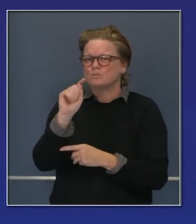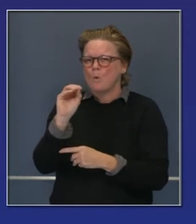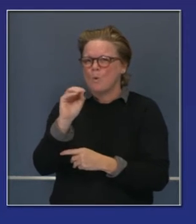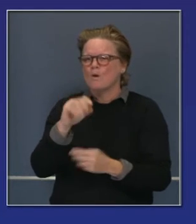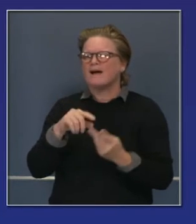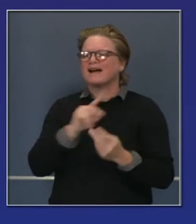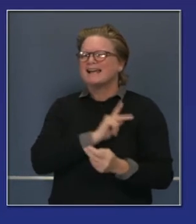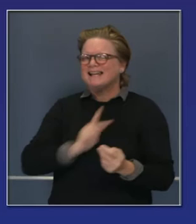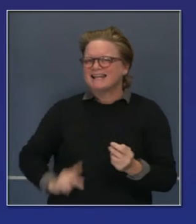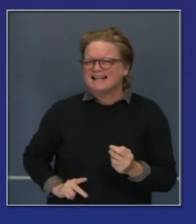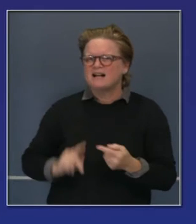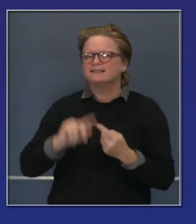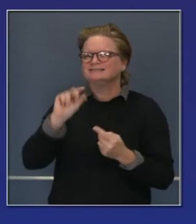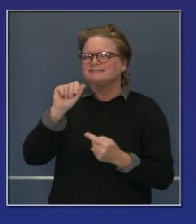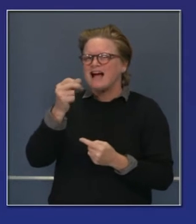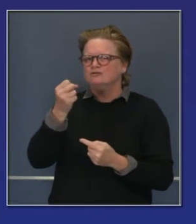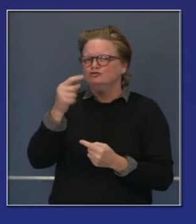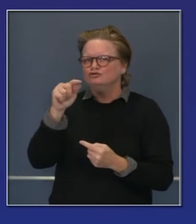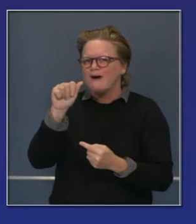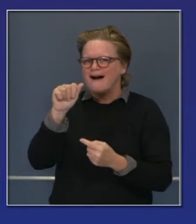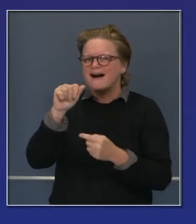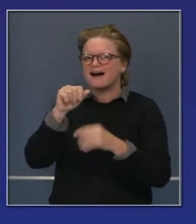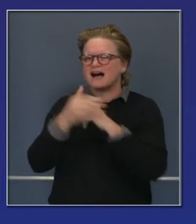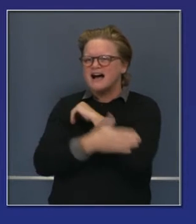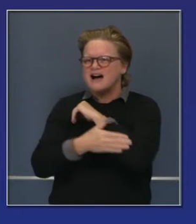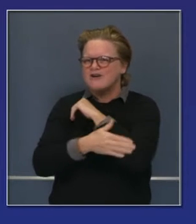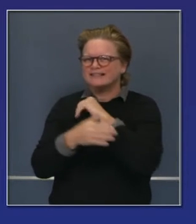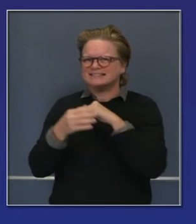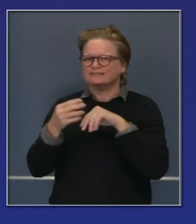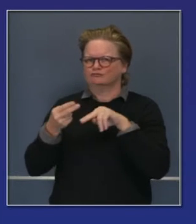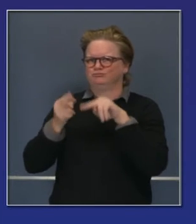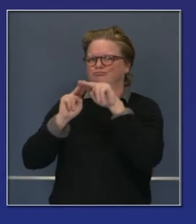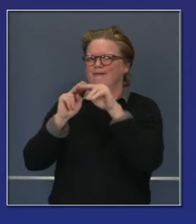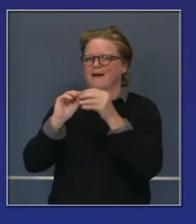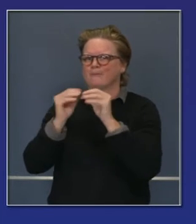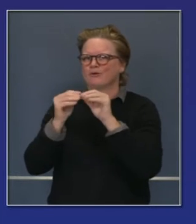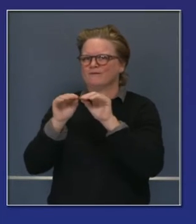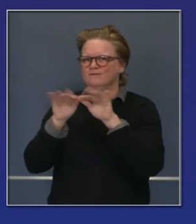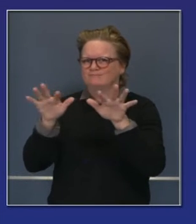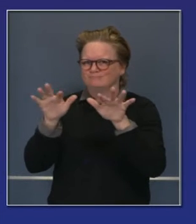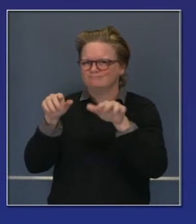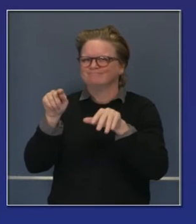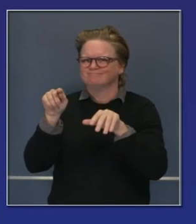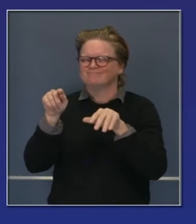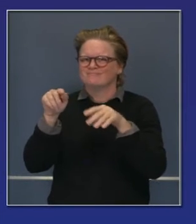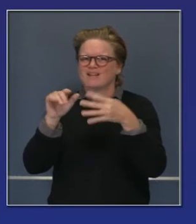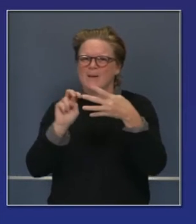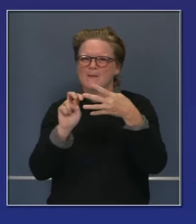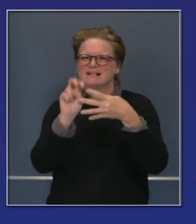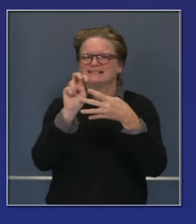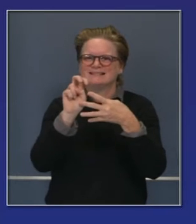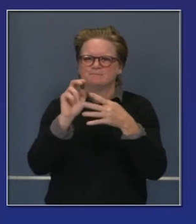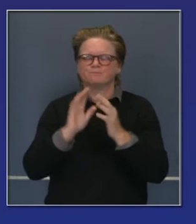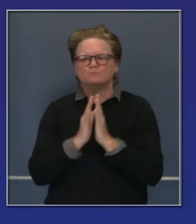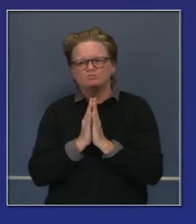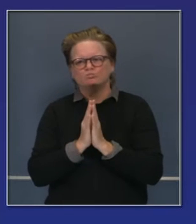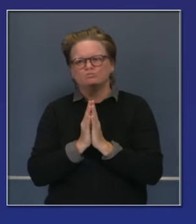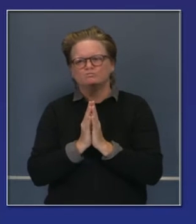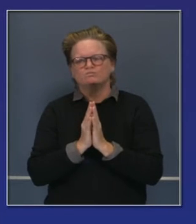se está viendo un aumento ahí, se verá una mayor restricción. Así que sí anticipo,